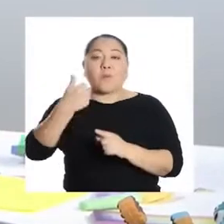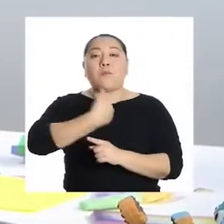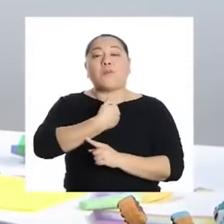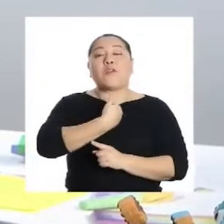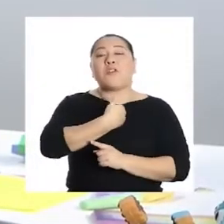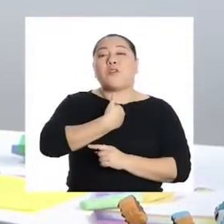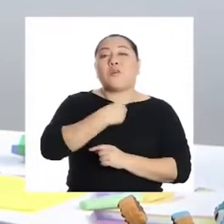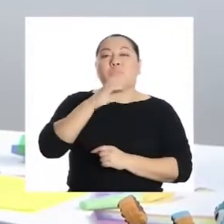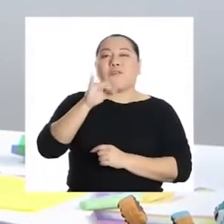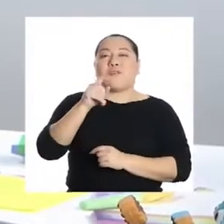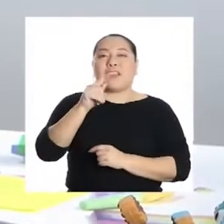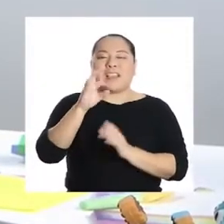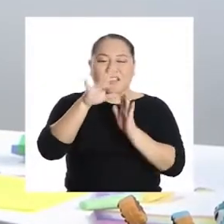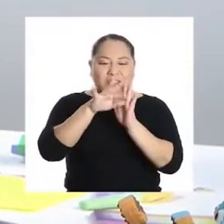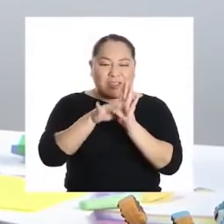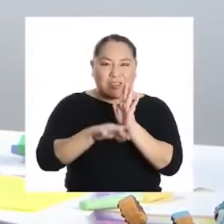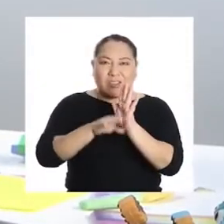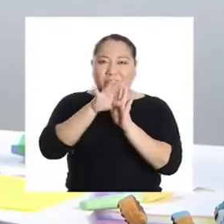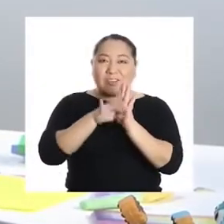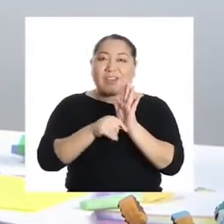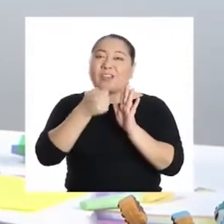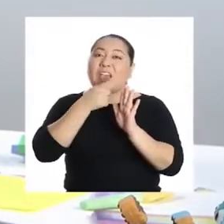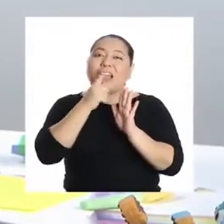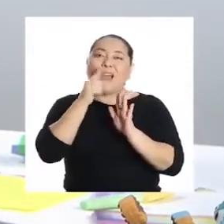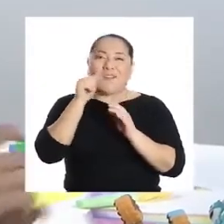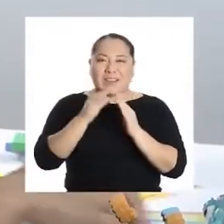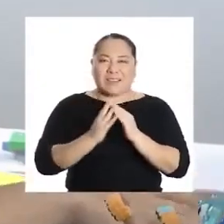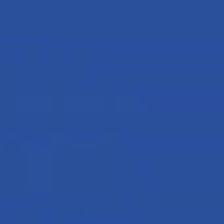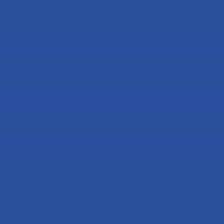propio filtro de agua casero. ¡Ay, qué emoción!